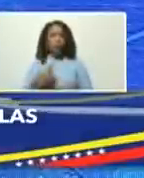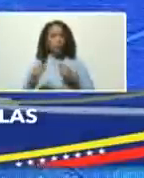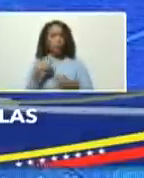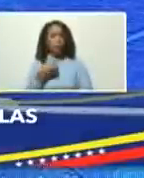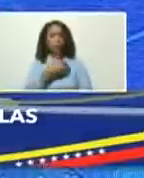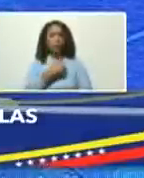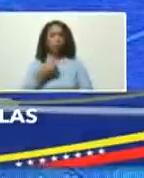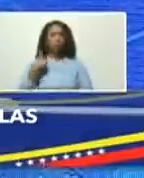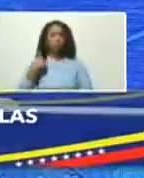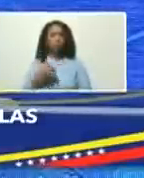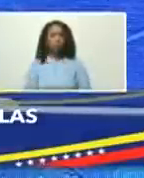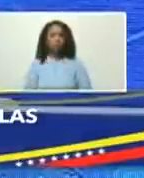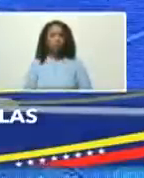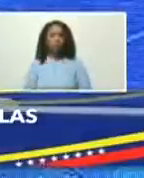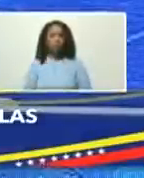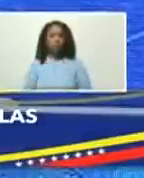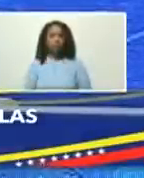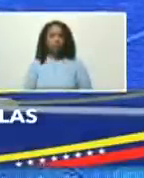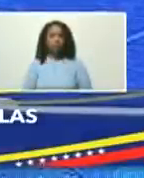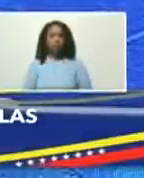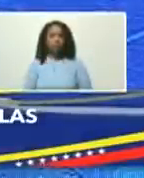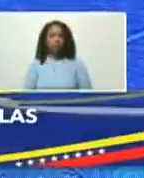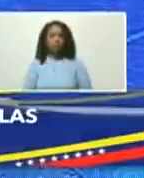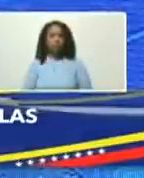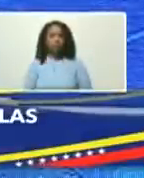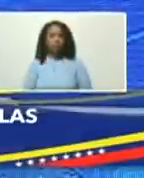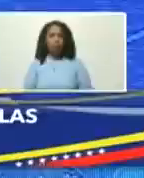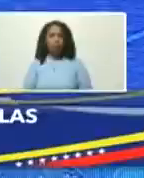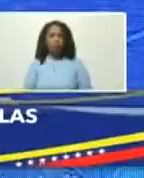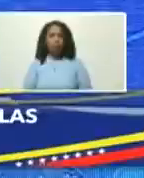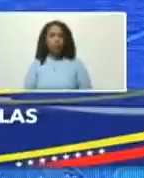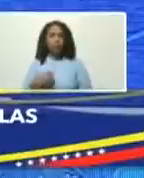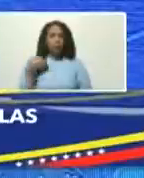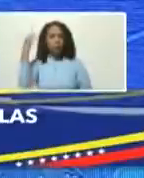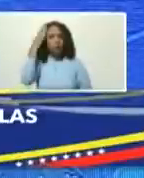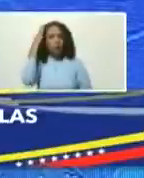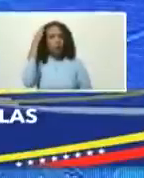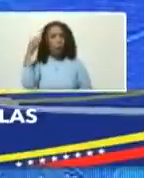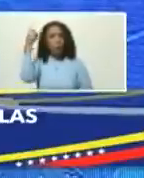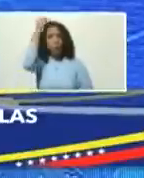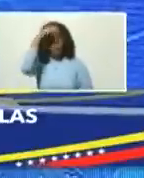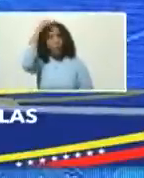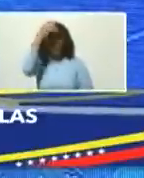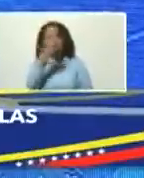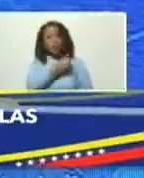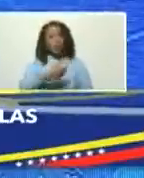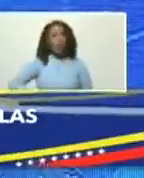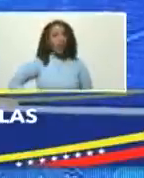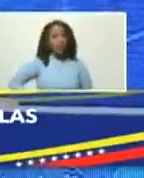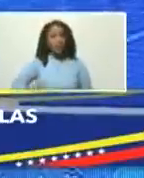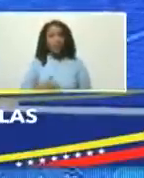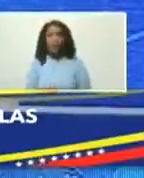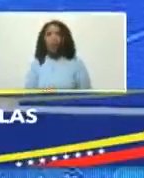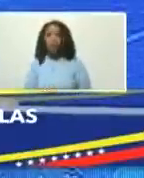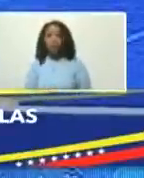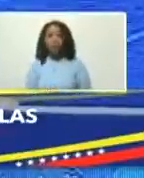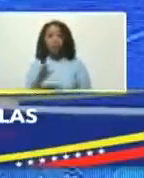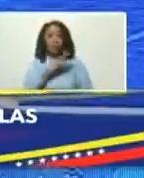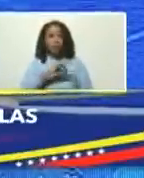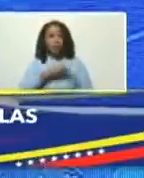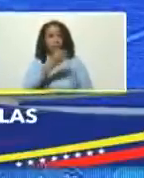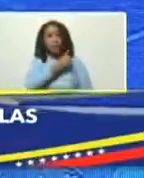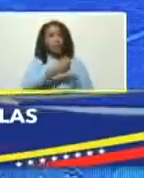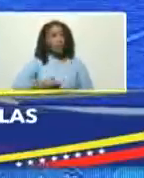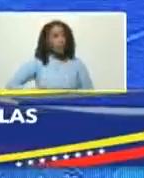quisiera auscultar tu opinión presidente Félix Plasencia señor presidente